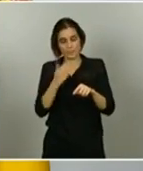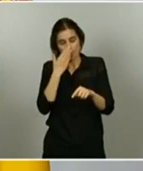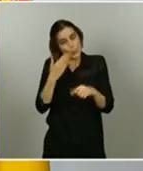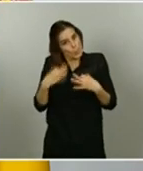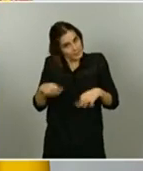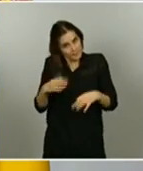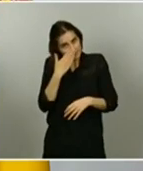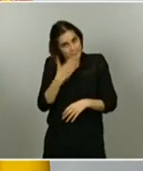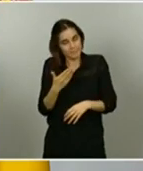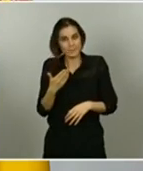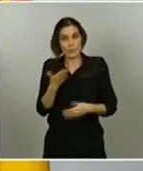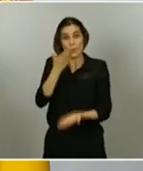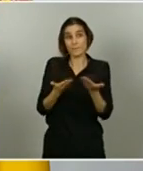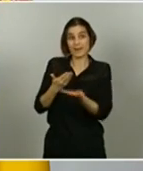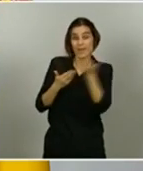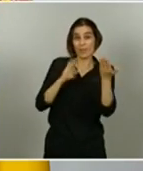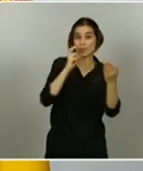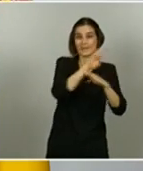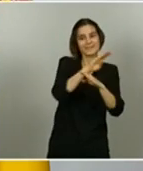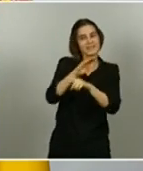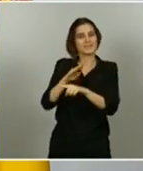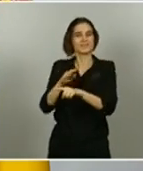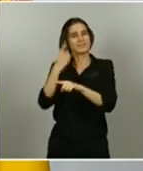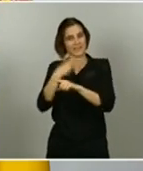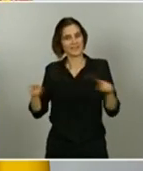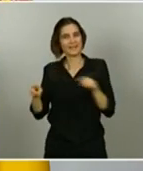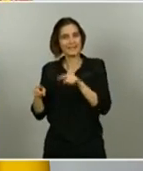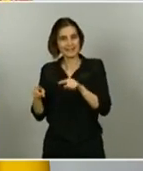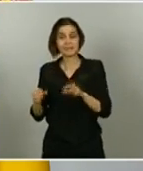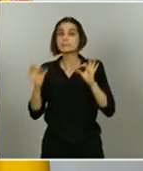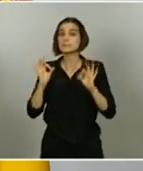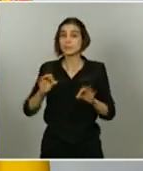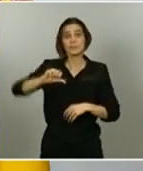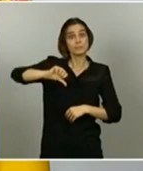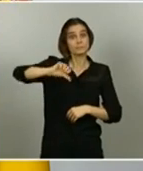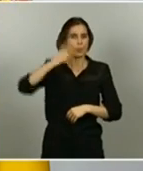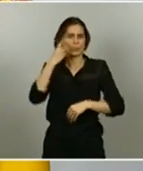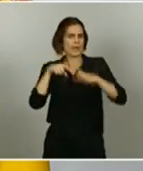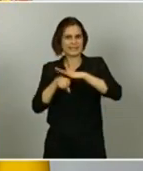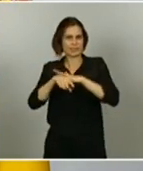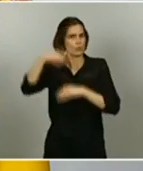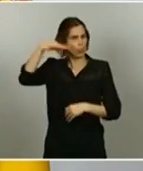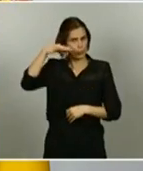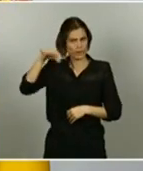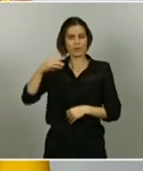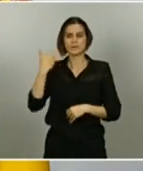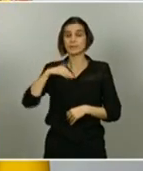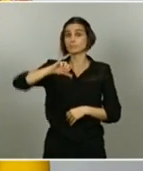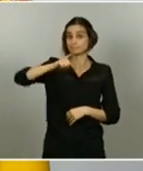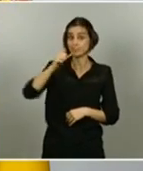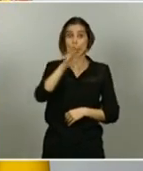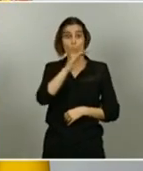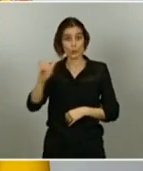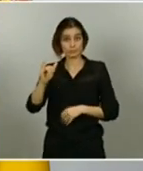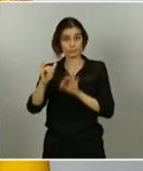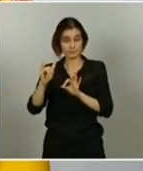respecto a las que ya había. Una vez concedido el ingreso mínimo vital con este único trámite, el control será el